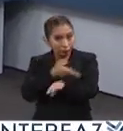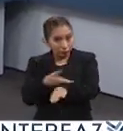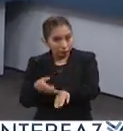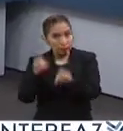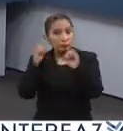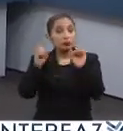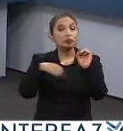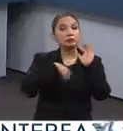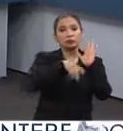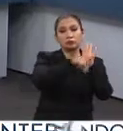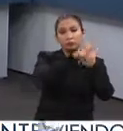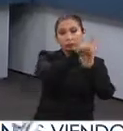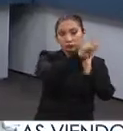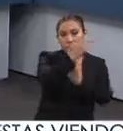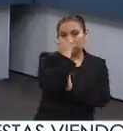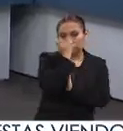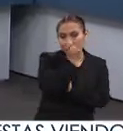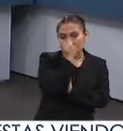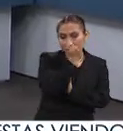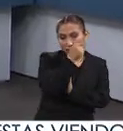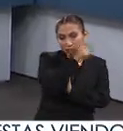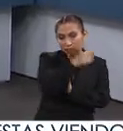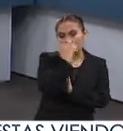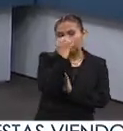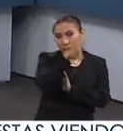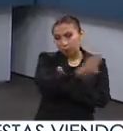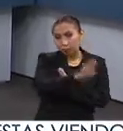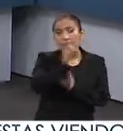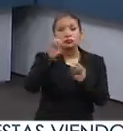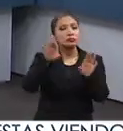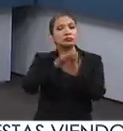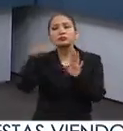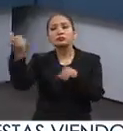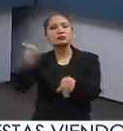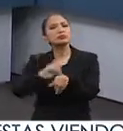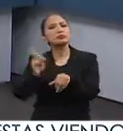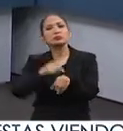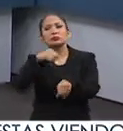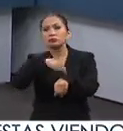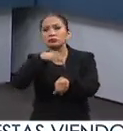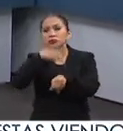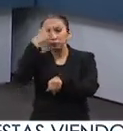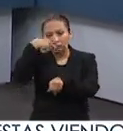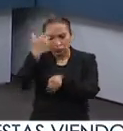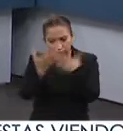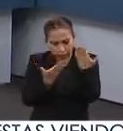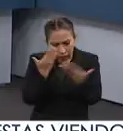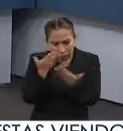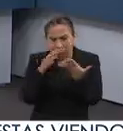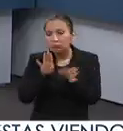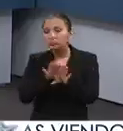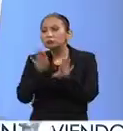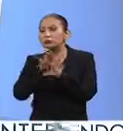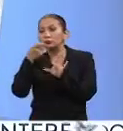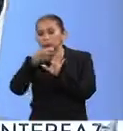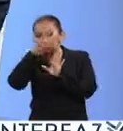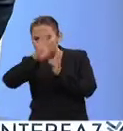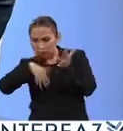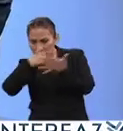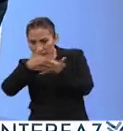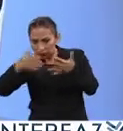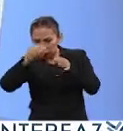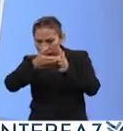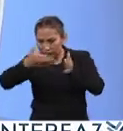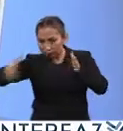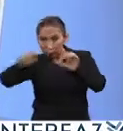fue en una residencia de estudiantes y cómo era ese día a día? ¿Cuántas horas estudiabas? ¿Cómo estaba conformado tu